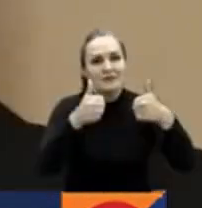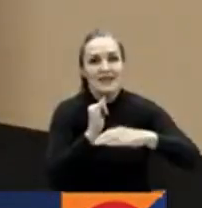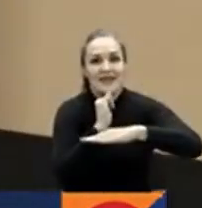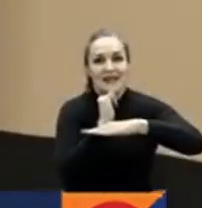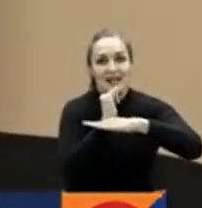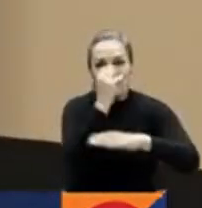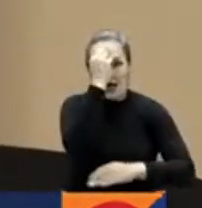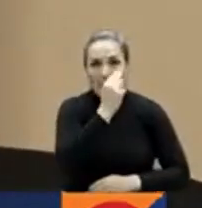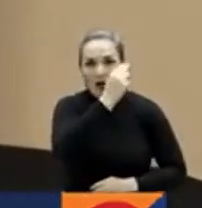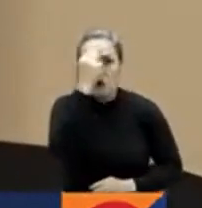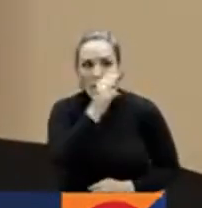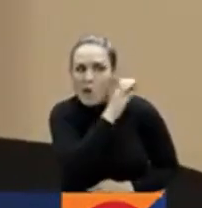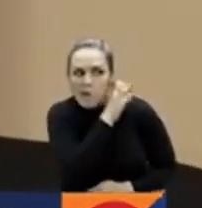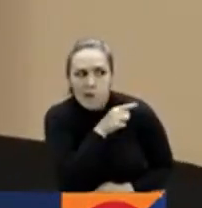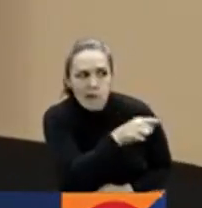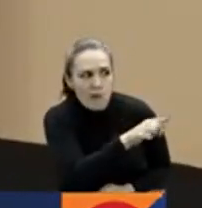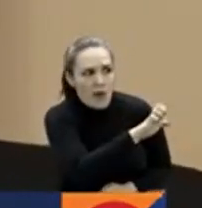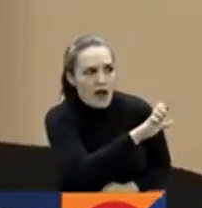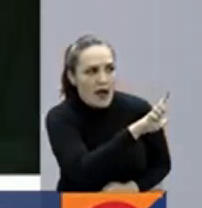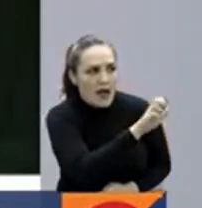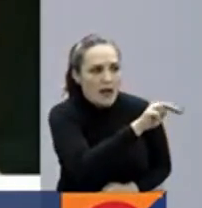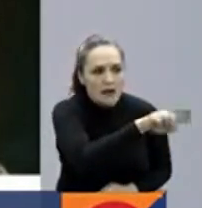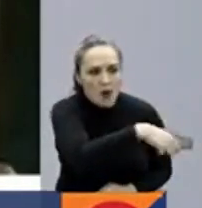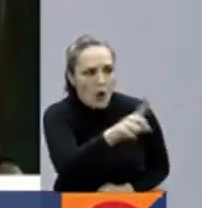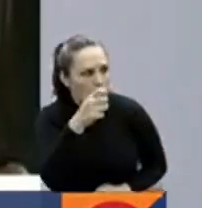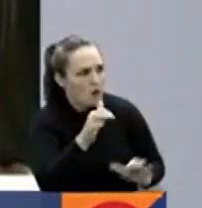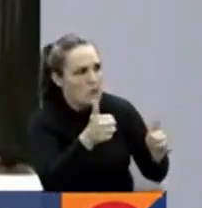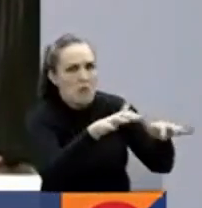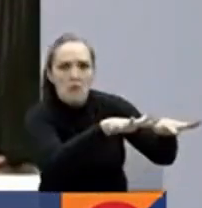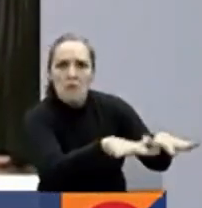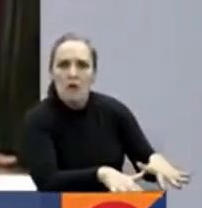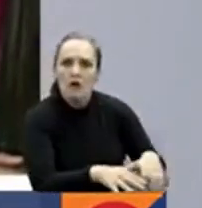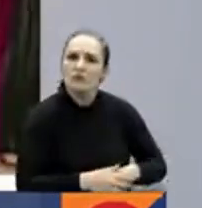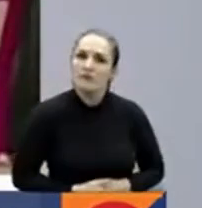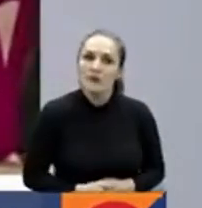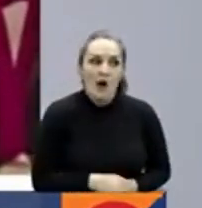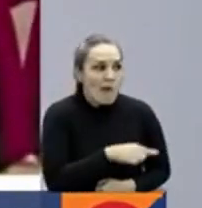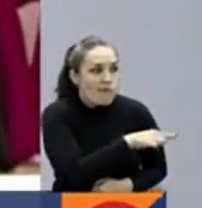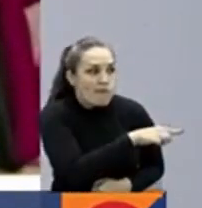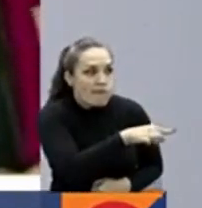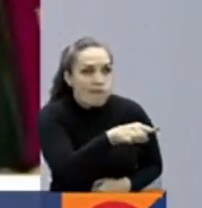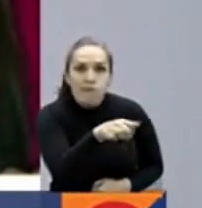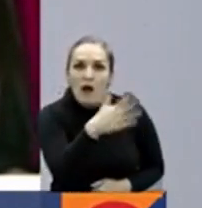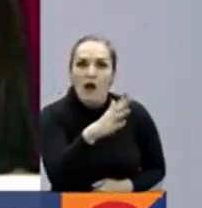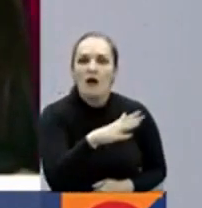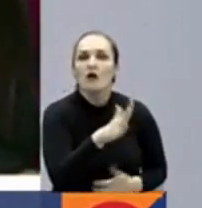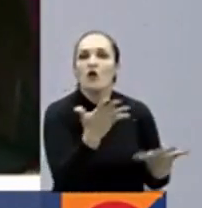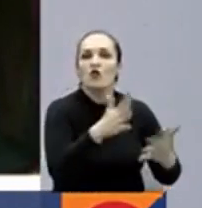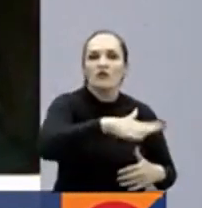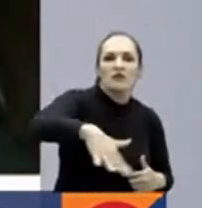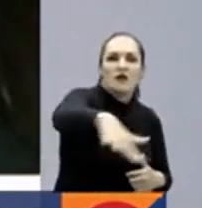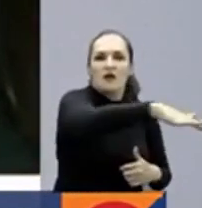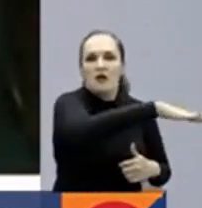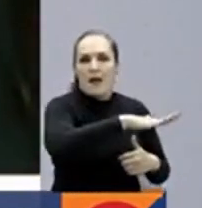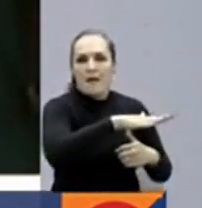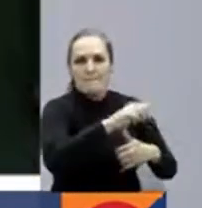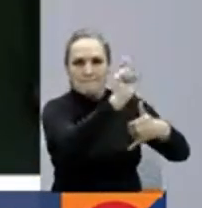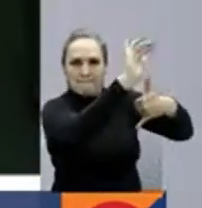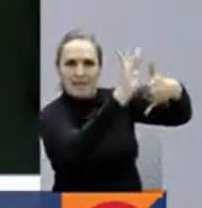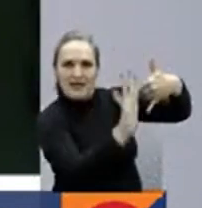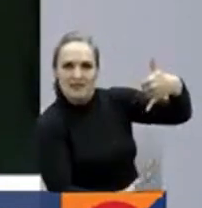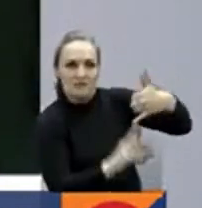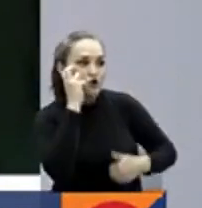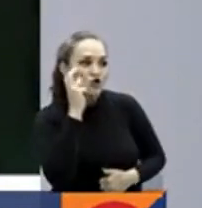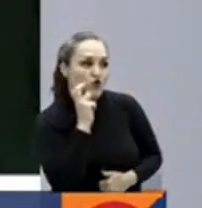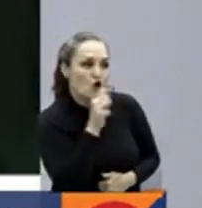Pacífico, el ELN y el gobierno colombiano. Saludamos la caravana humanitaria que se está realizando en el